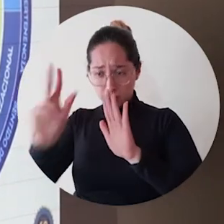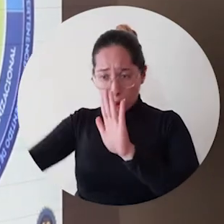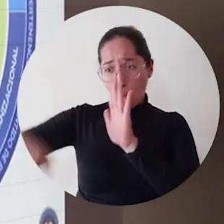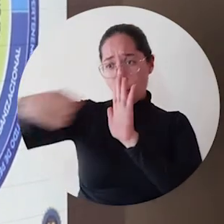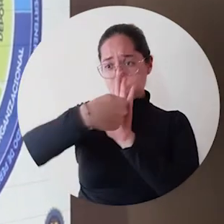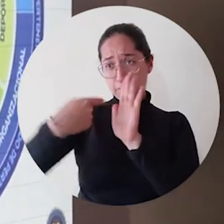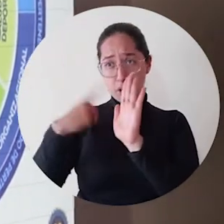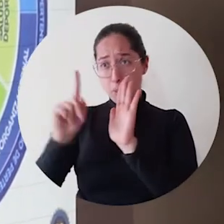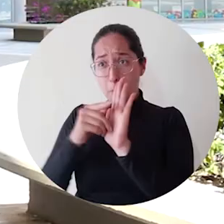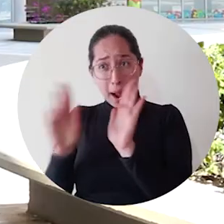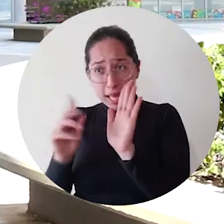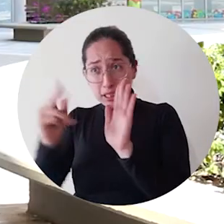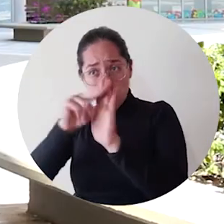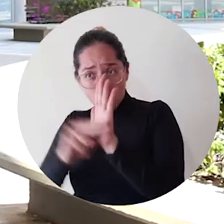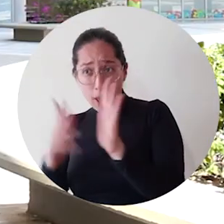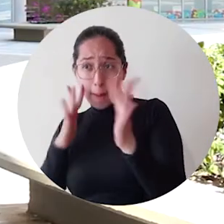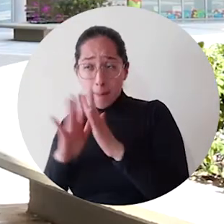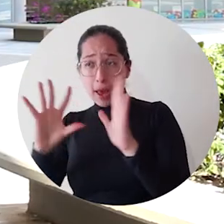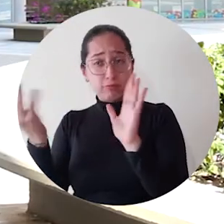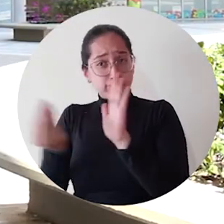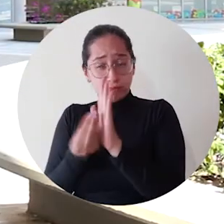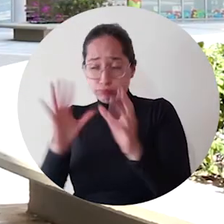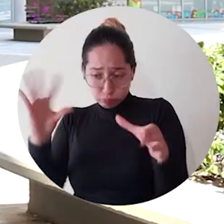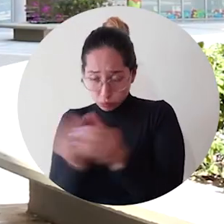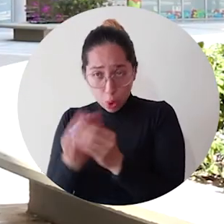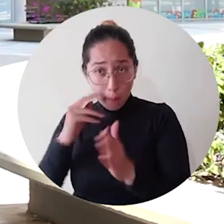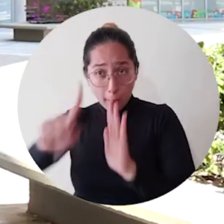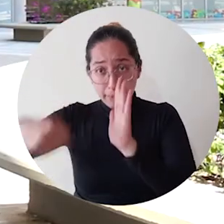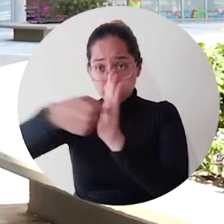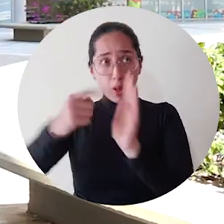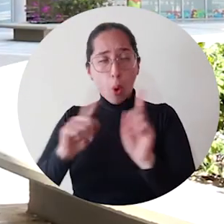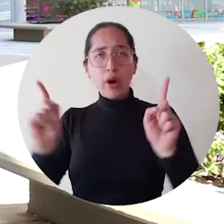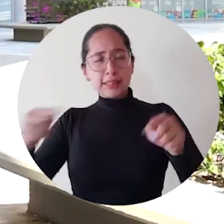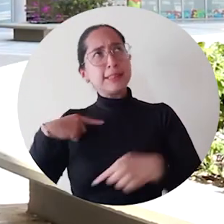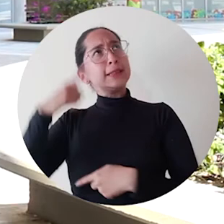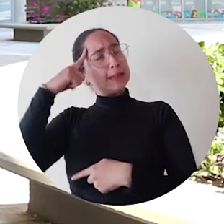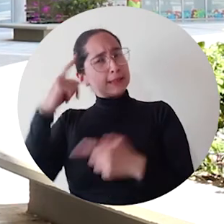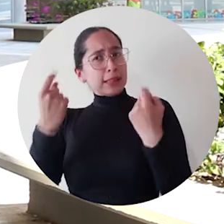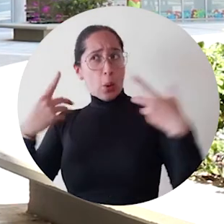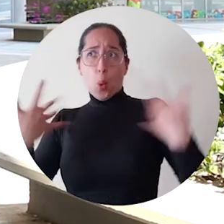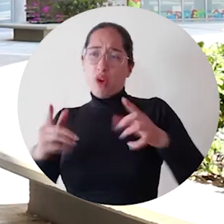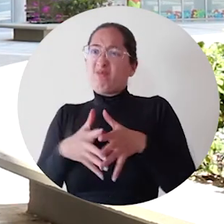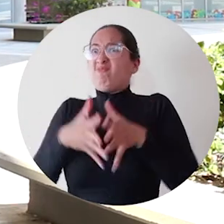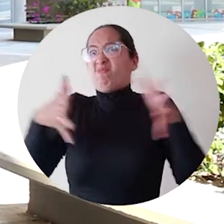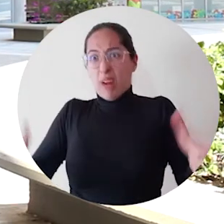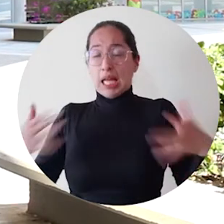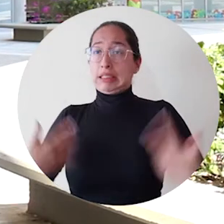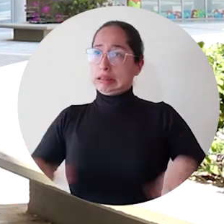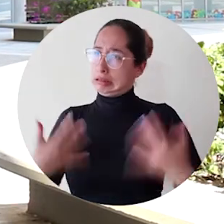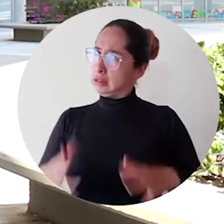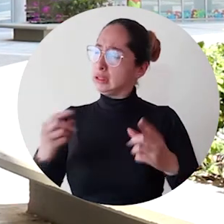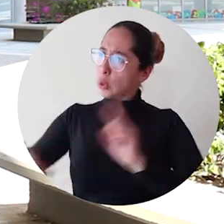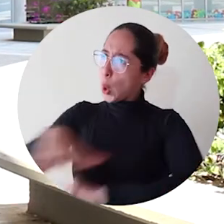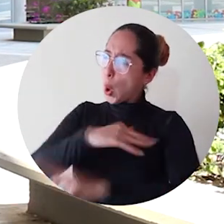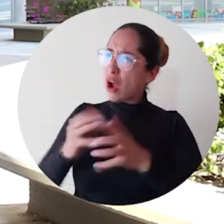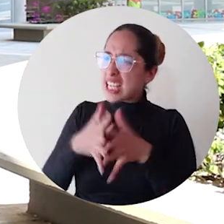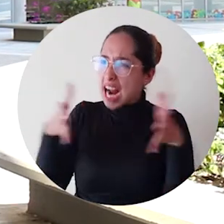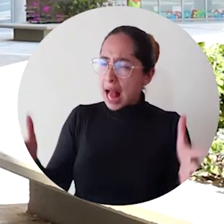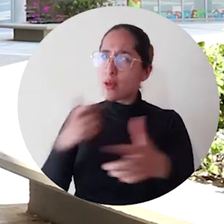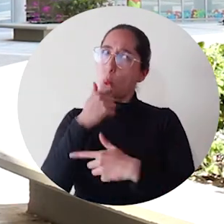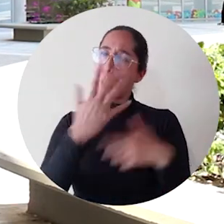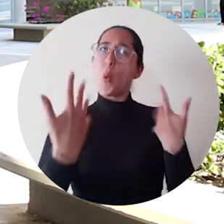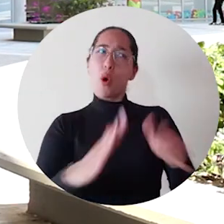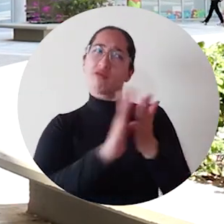tiene la Universidad del Magdalena. Nos parece muy interesante y debo decirlo, nos alegra que